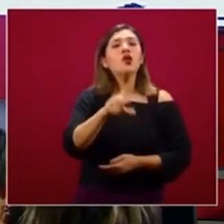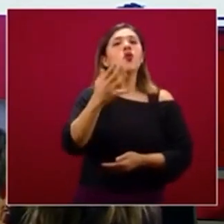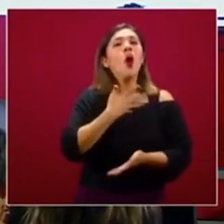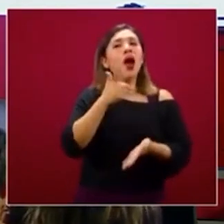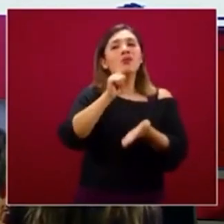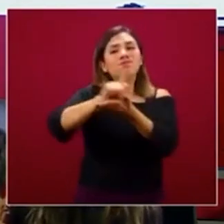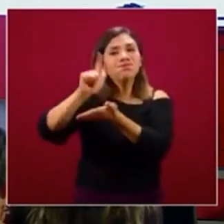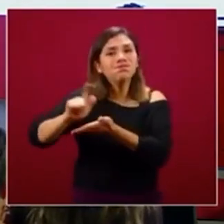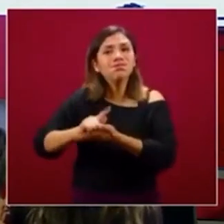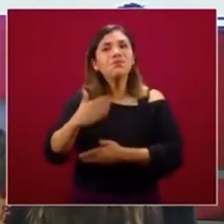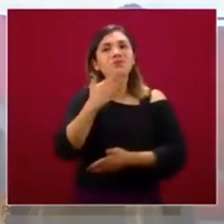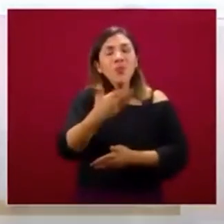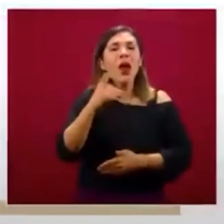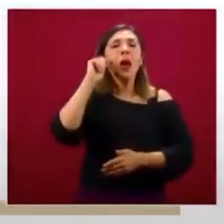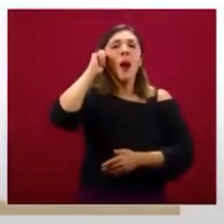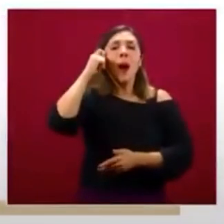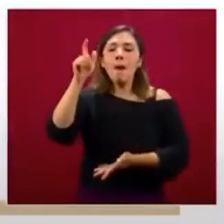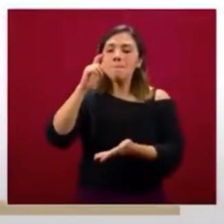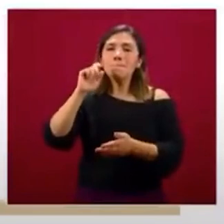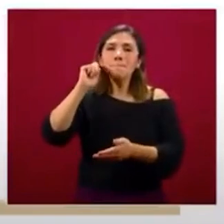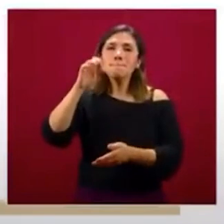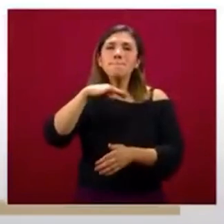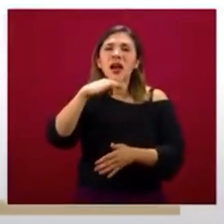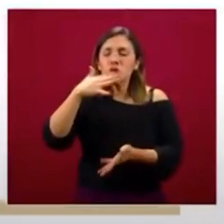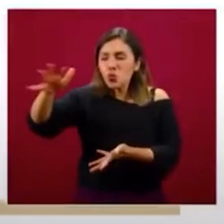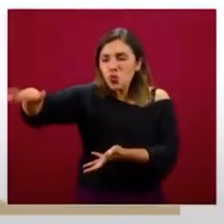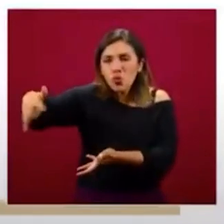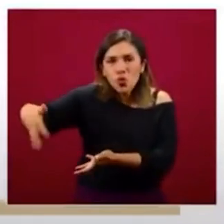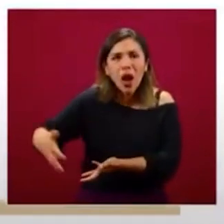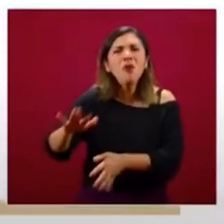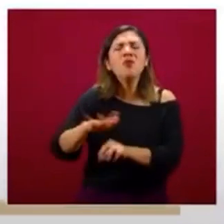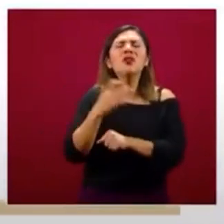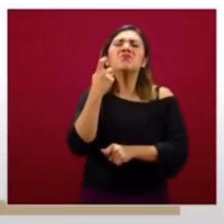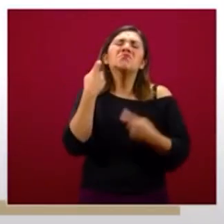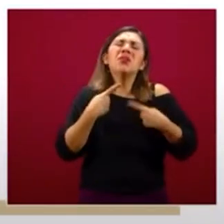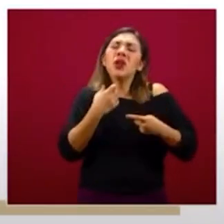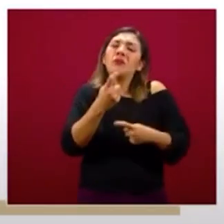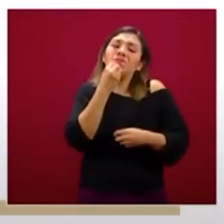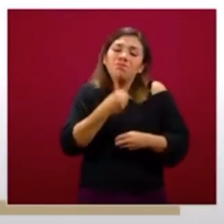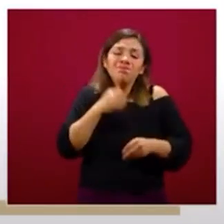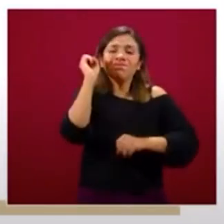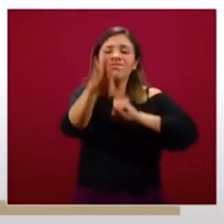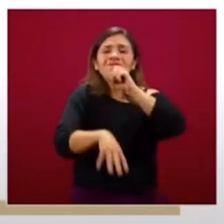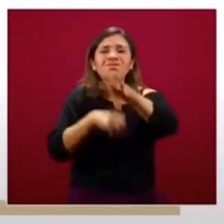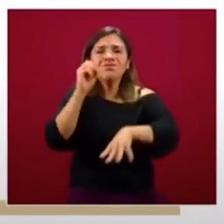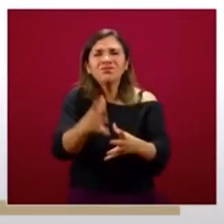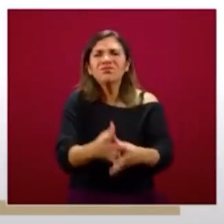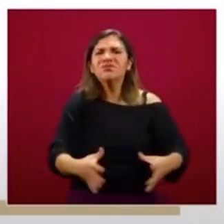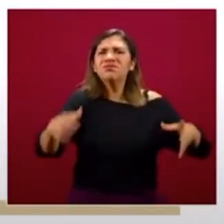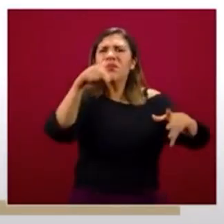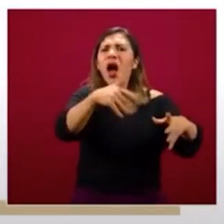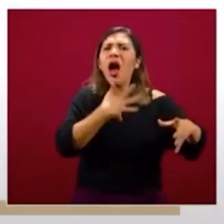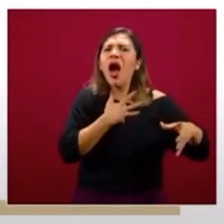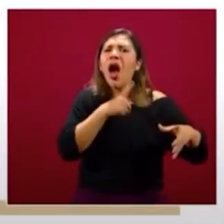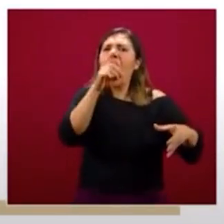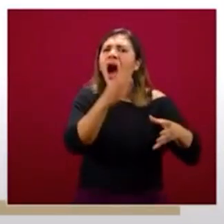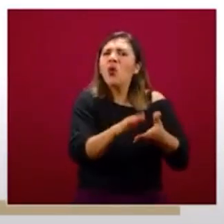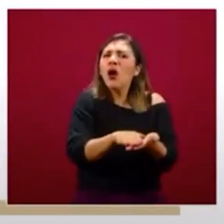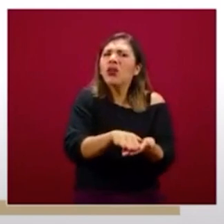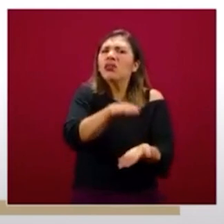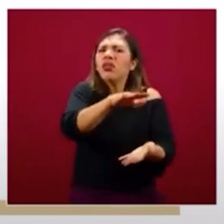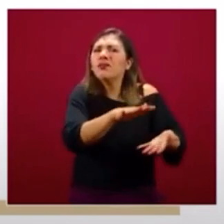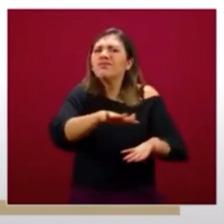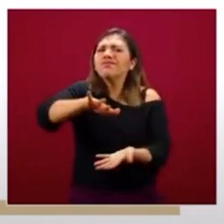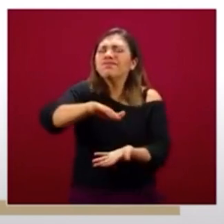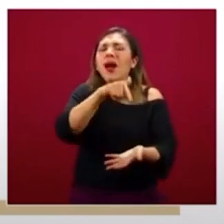sanitización y recolección de basura, y por eso hay cacharros y se juntan los pequeños baldecitos de agua donde también se